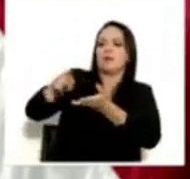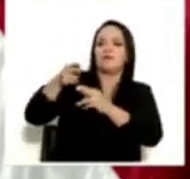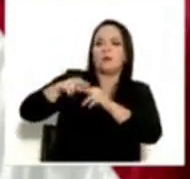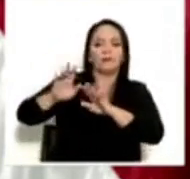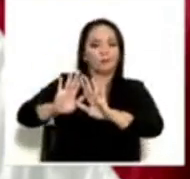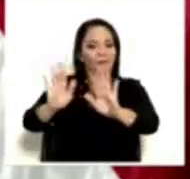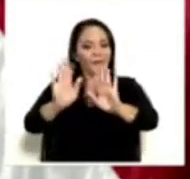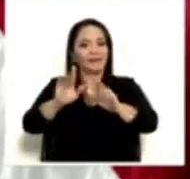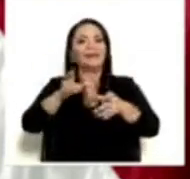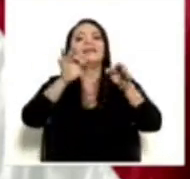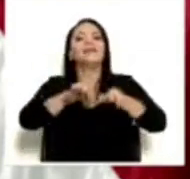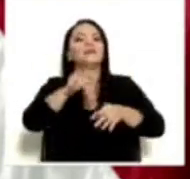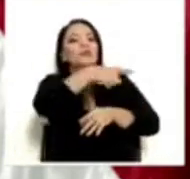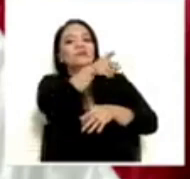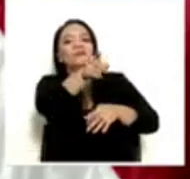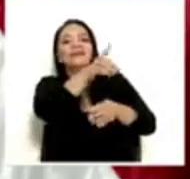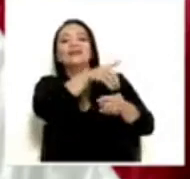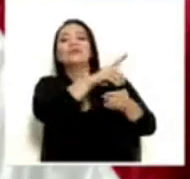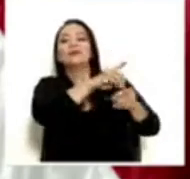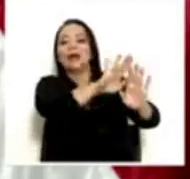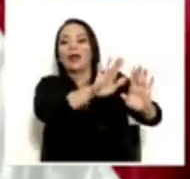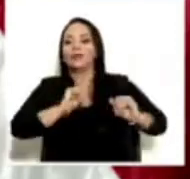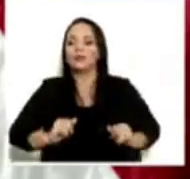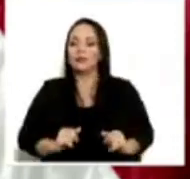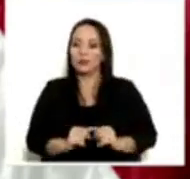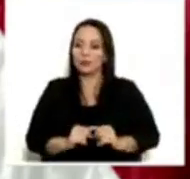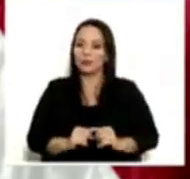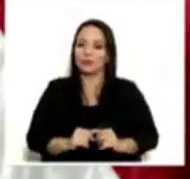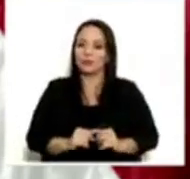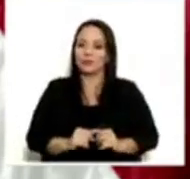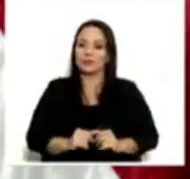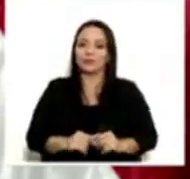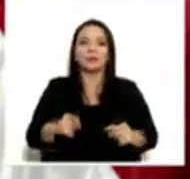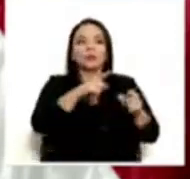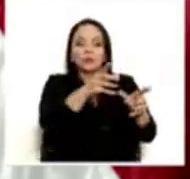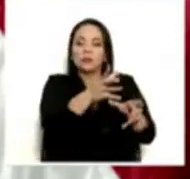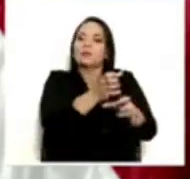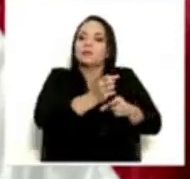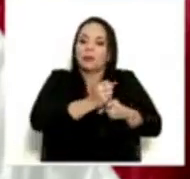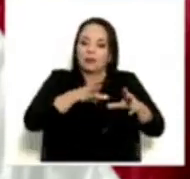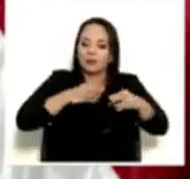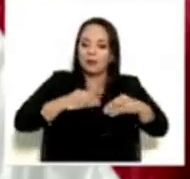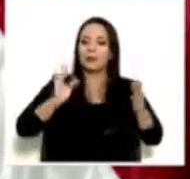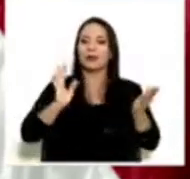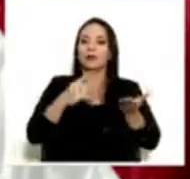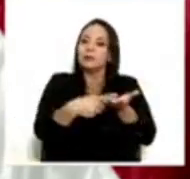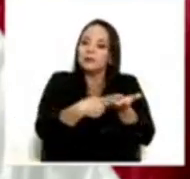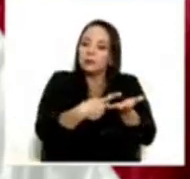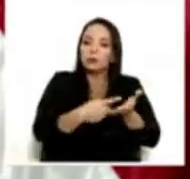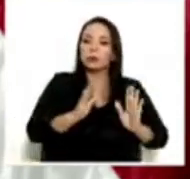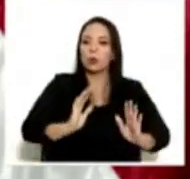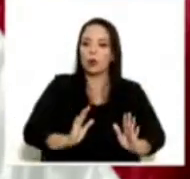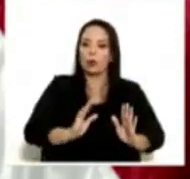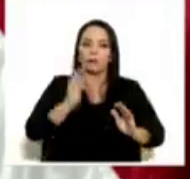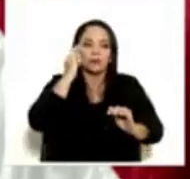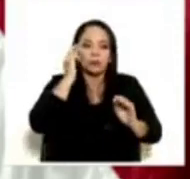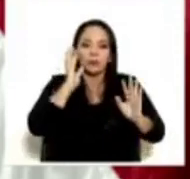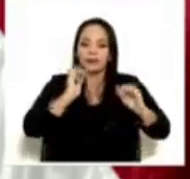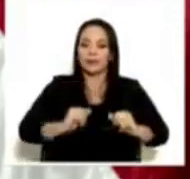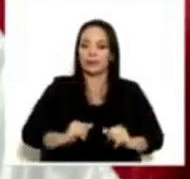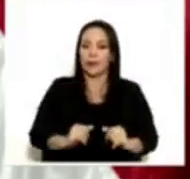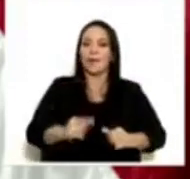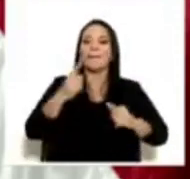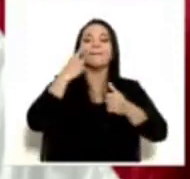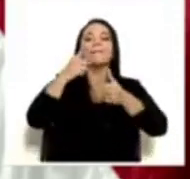señores diputados. Tómenlo con algún grado de raciocinio, de discusión. Pero esta es la primera vez que un